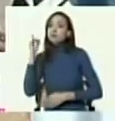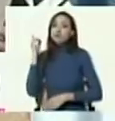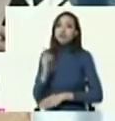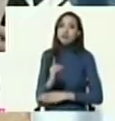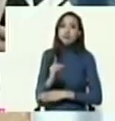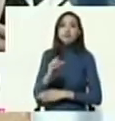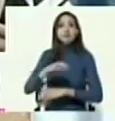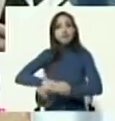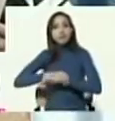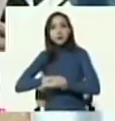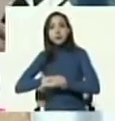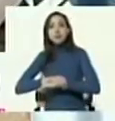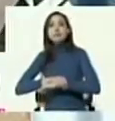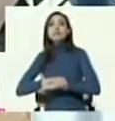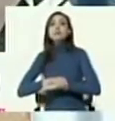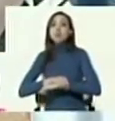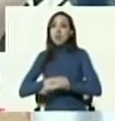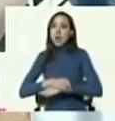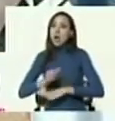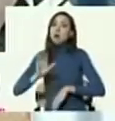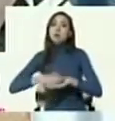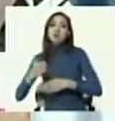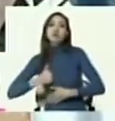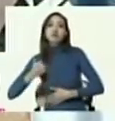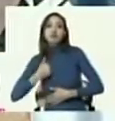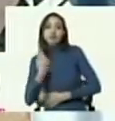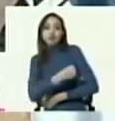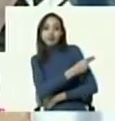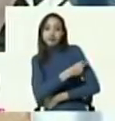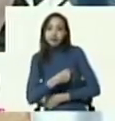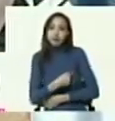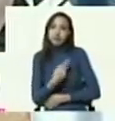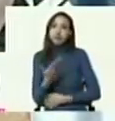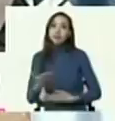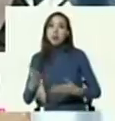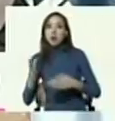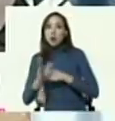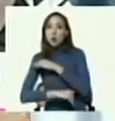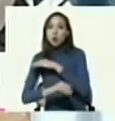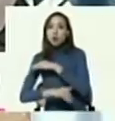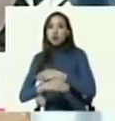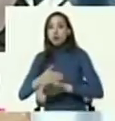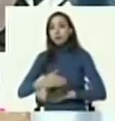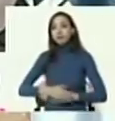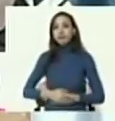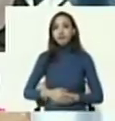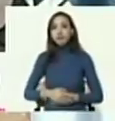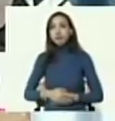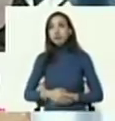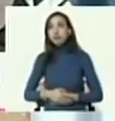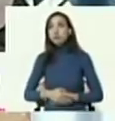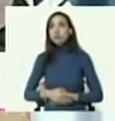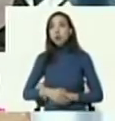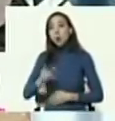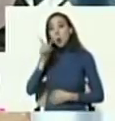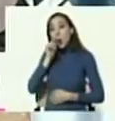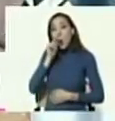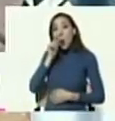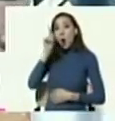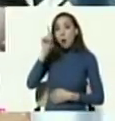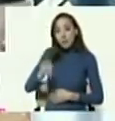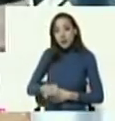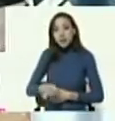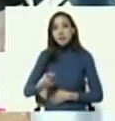para delinquir y aprovechamiento de cosas provenientes del delito. Igualmente, Pedro Moisés Rodríguez